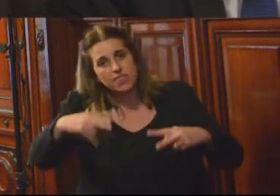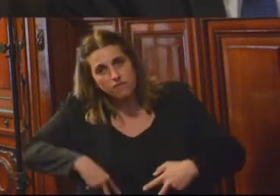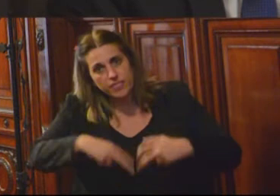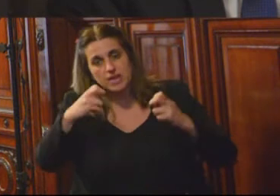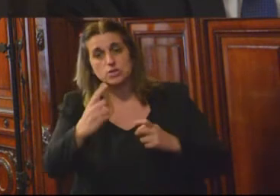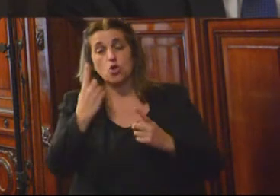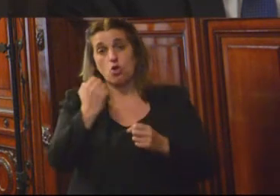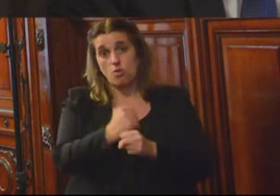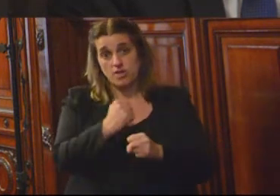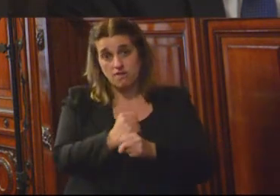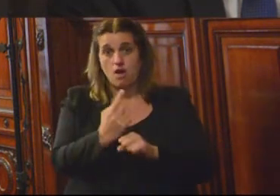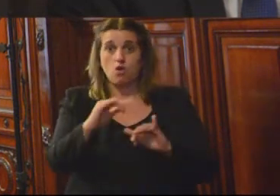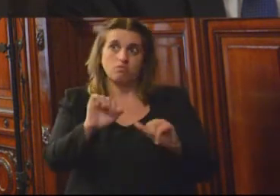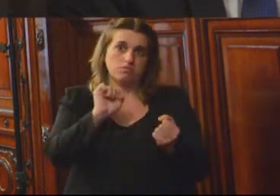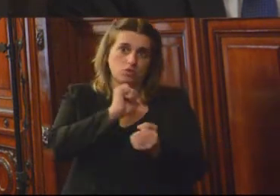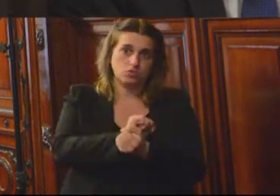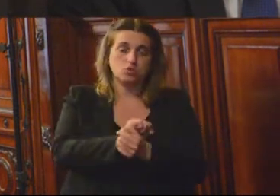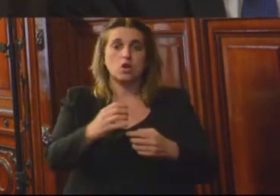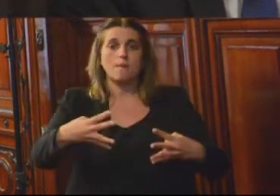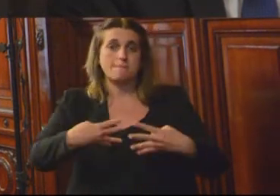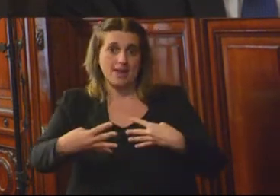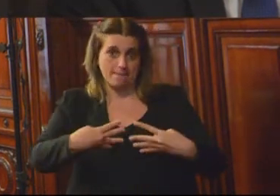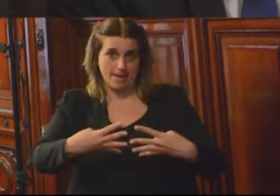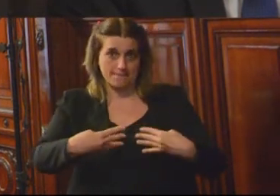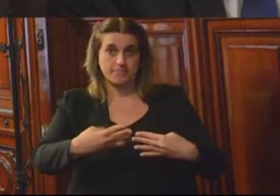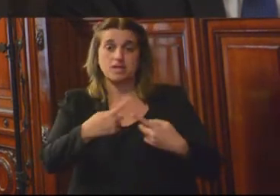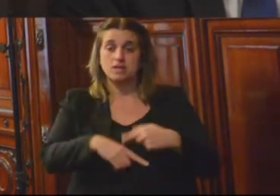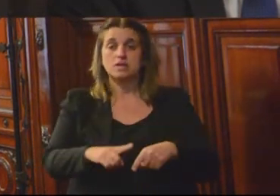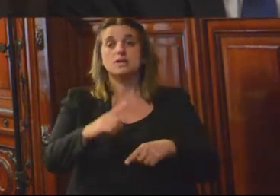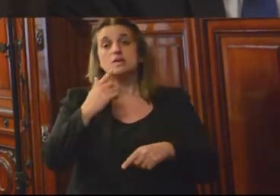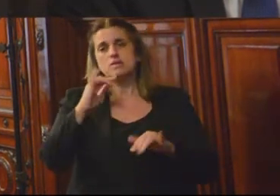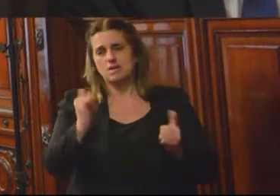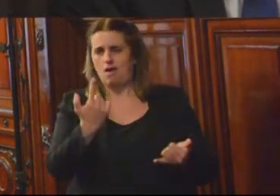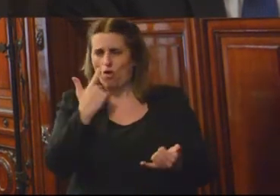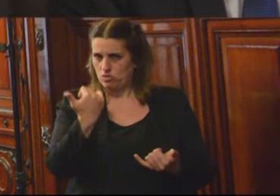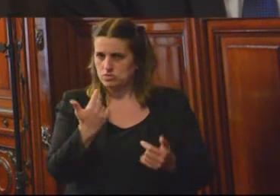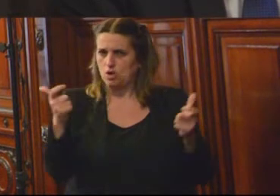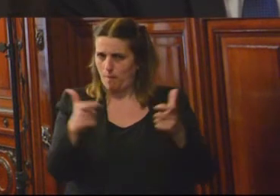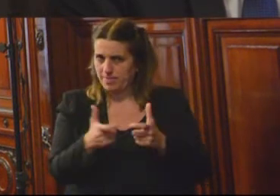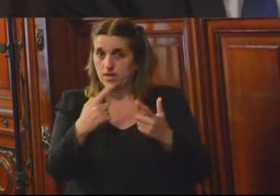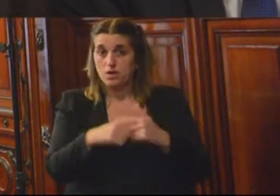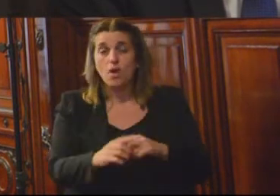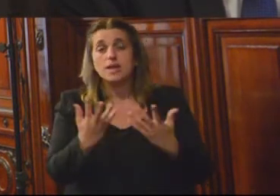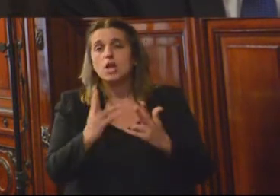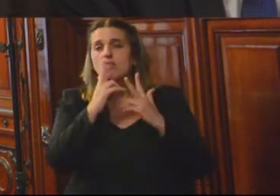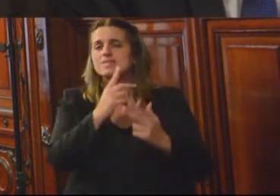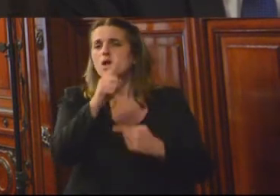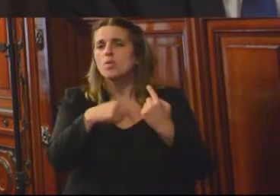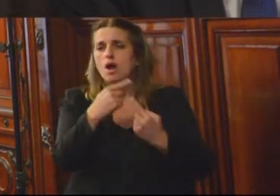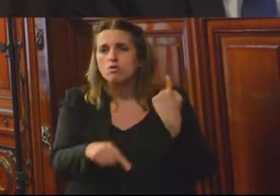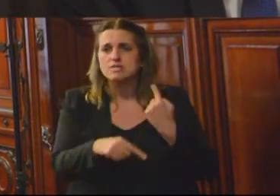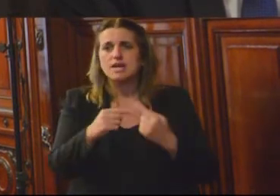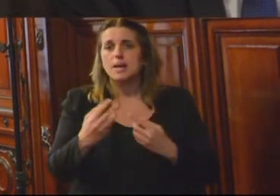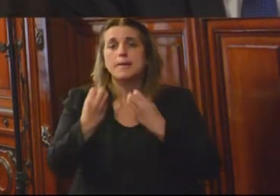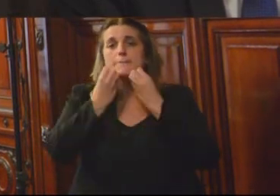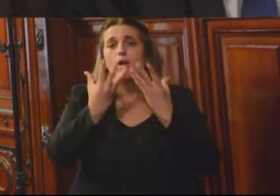como la operación reclusión llevada a cabo en Panamá, desde la cual la CDH ya ha tenido conocimientos, quiero destacar algunas prácticas que complementan el modelo